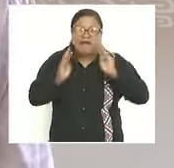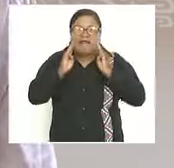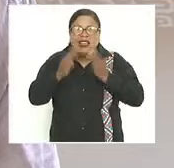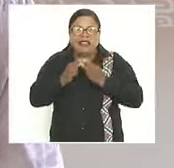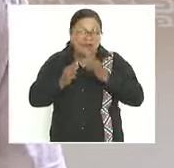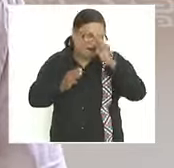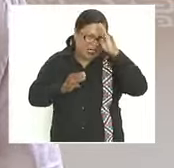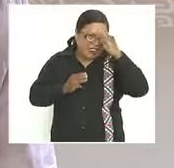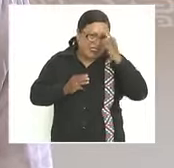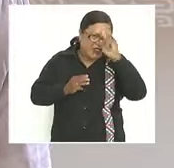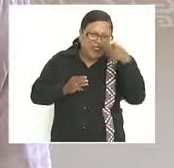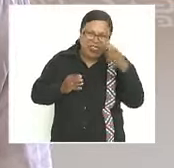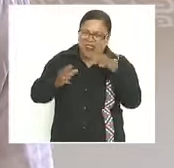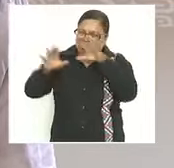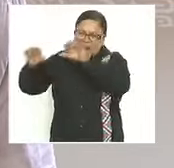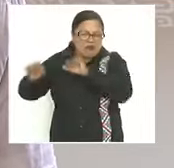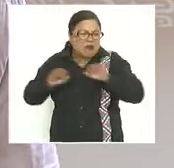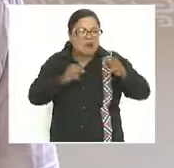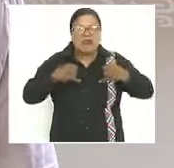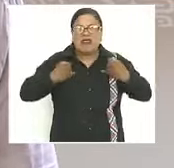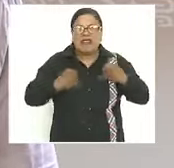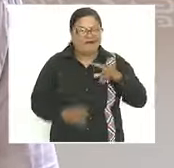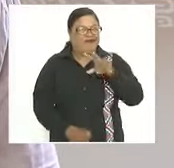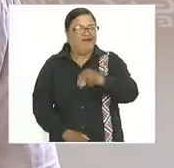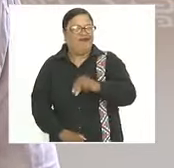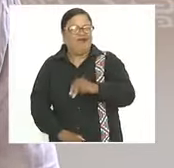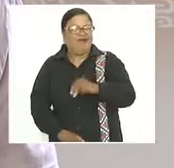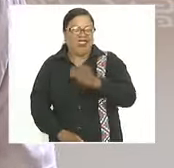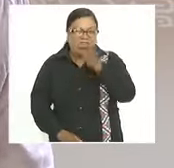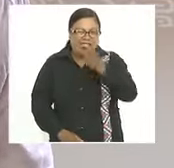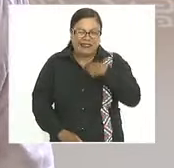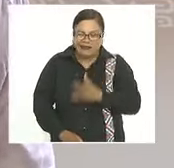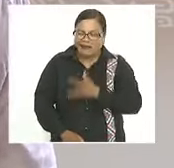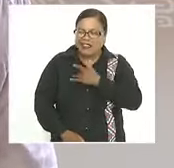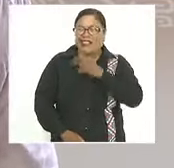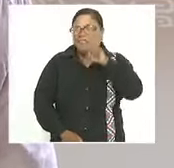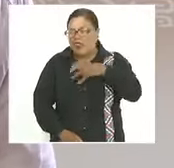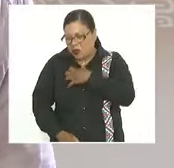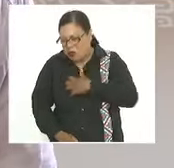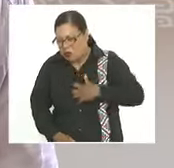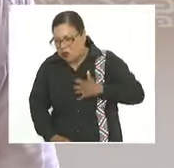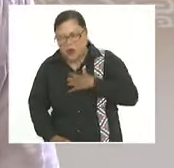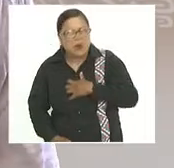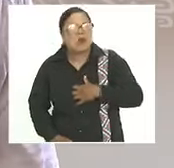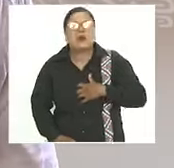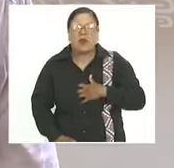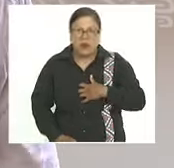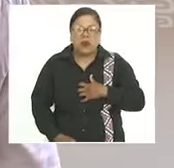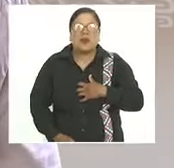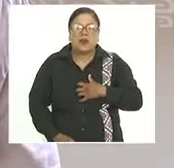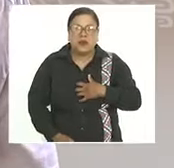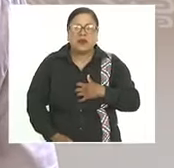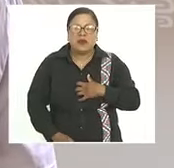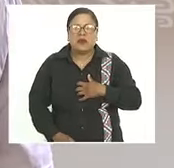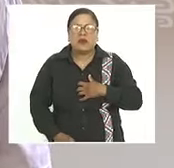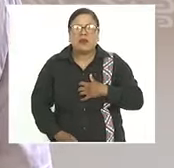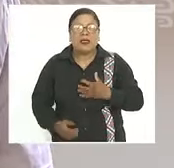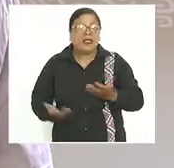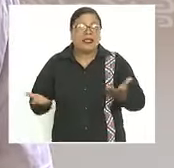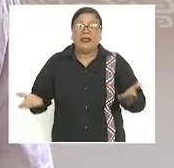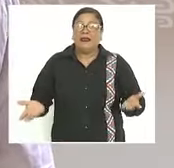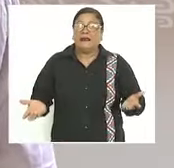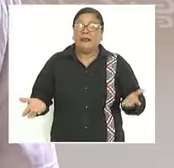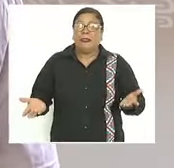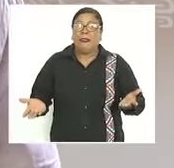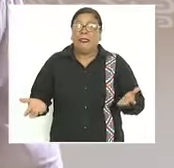de jóvenes y eso me da mucho gusto porque los que no saben